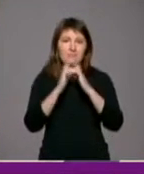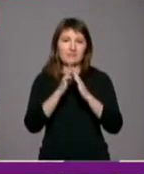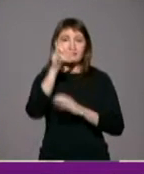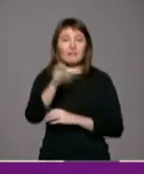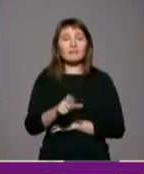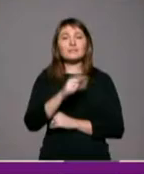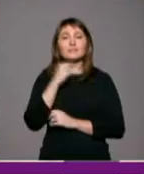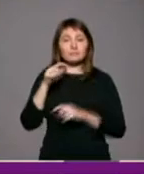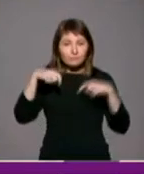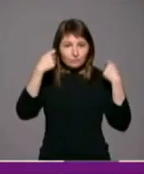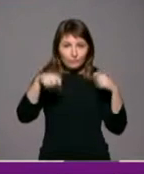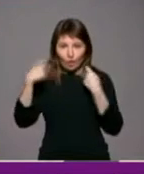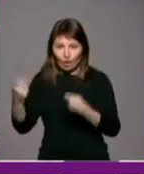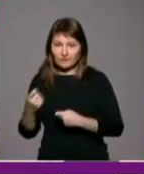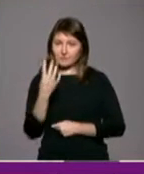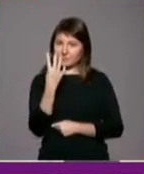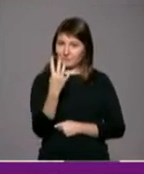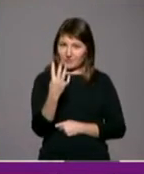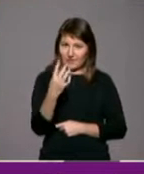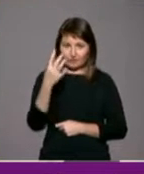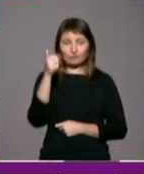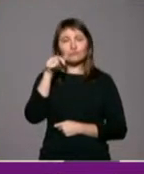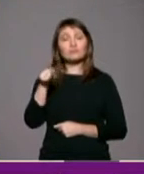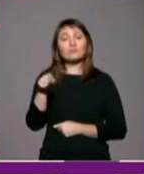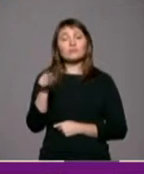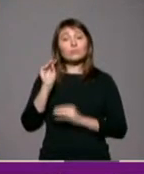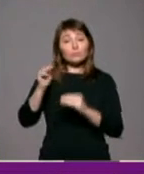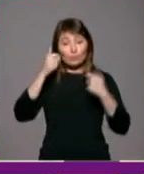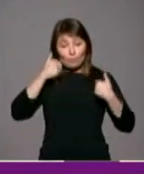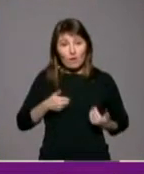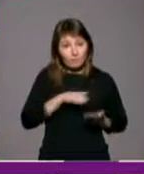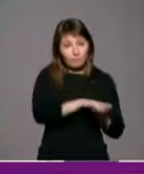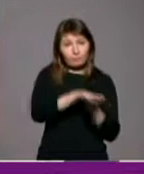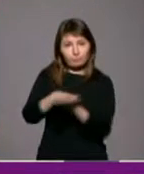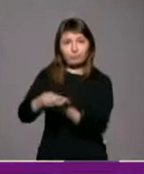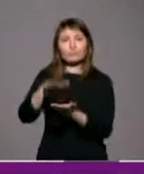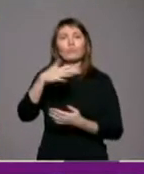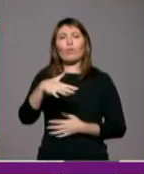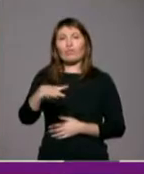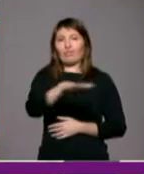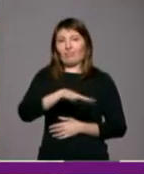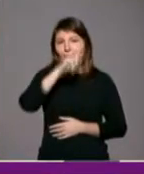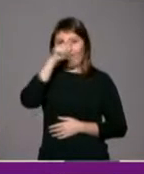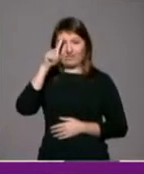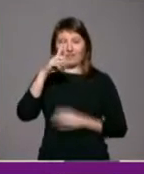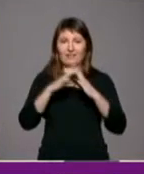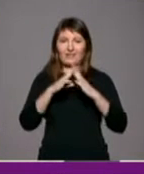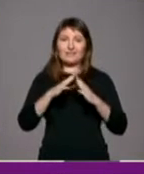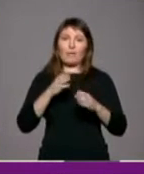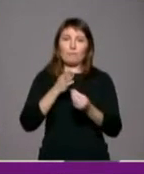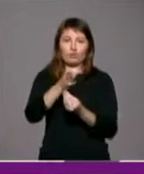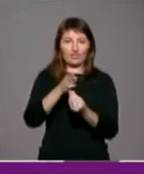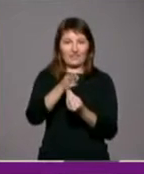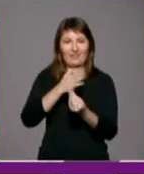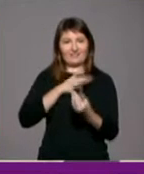Antolín, Rafael y Luis. Los restos de estos monjes descansan en la iglesia de Nuestra Señora de Montserrat de Madrid, perteneciente al